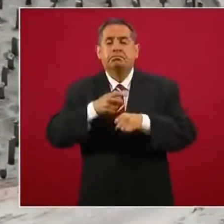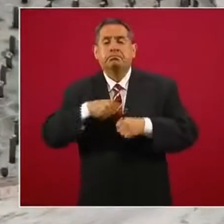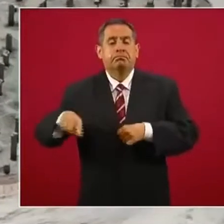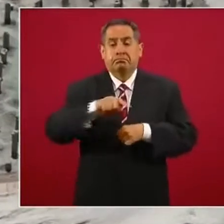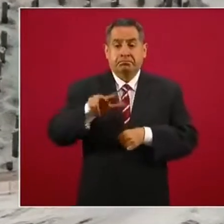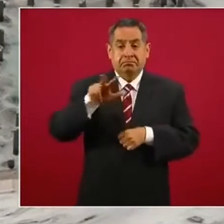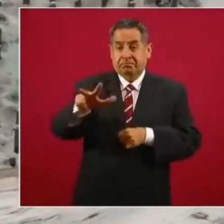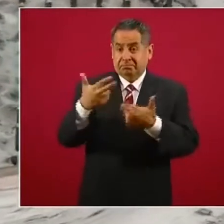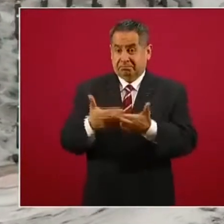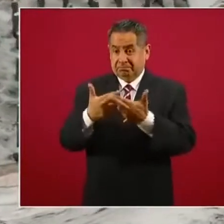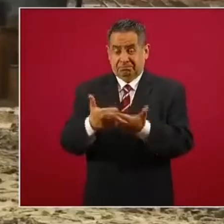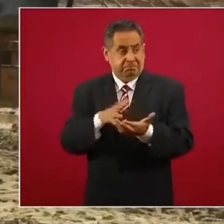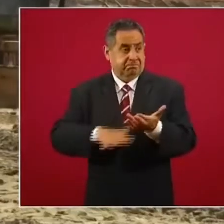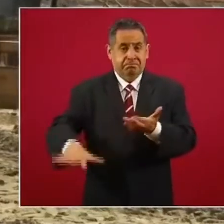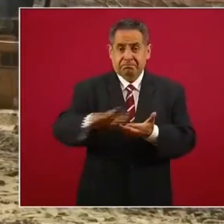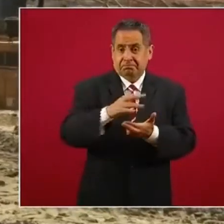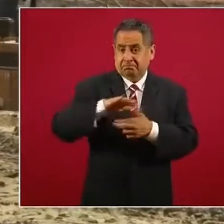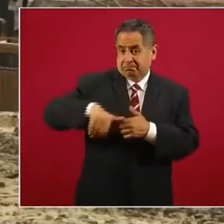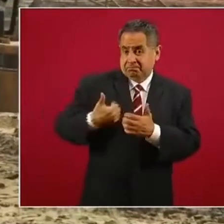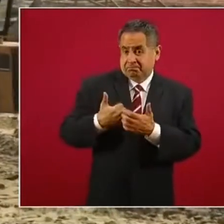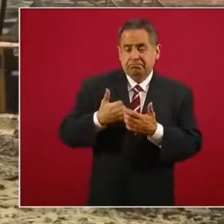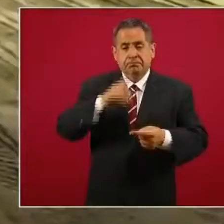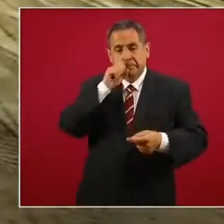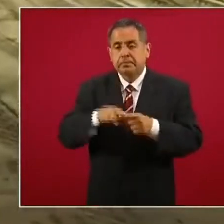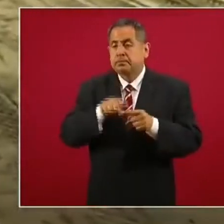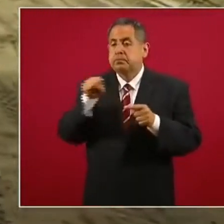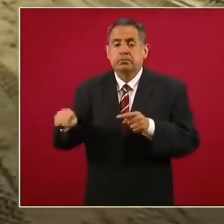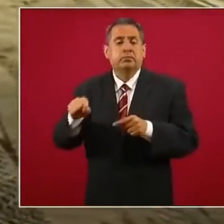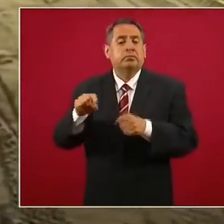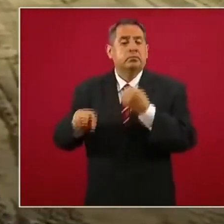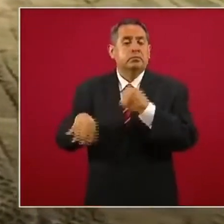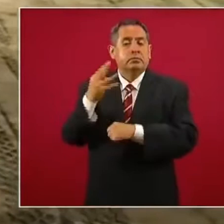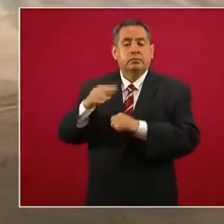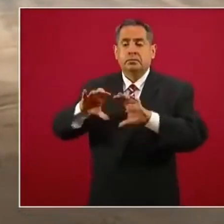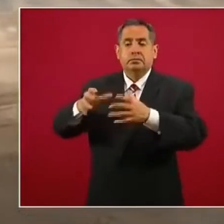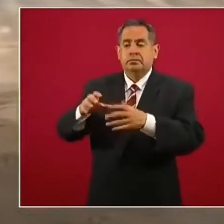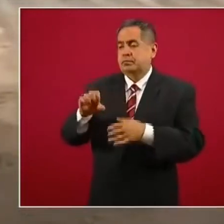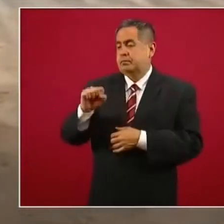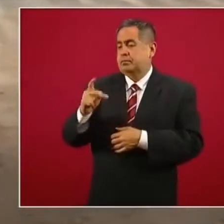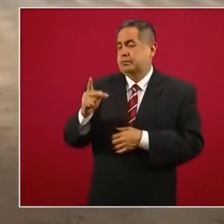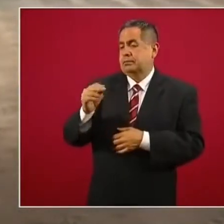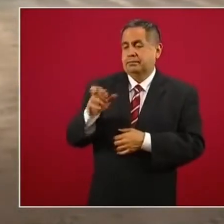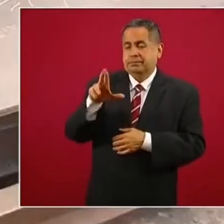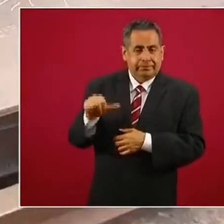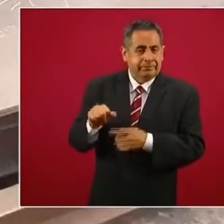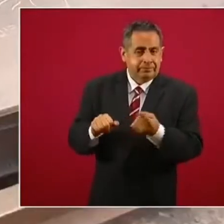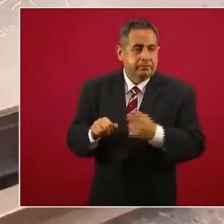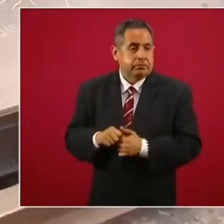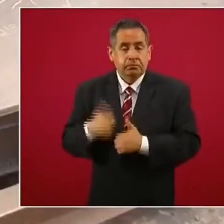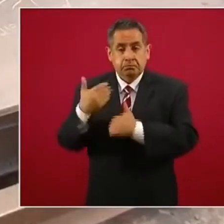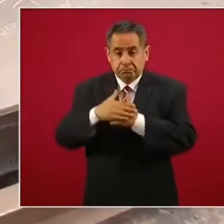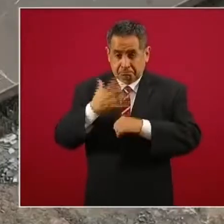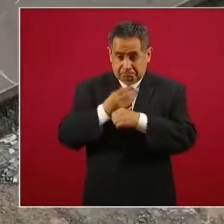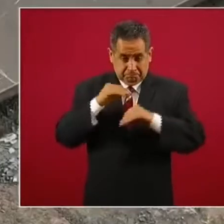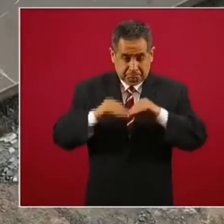18 tanques de almacenamiento, así como las pilas en las cimentaciones de 14 esferas. Se trabaja en la capa de reparto de tanques y en el rodamiento